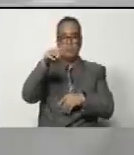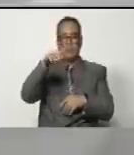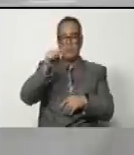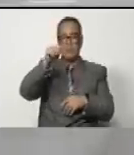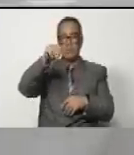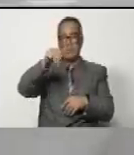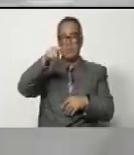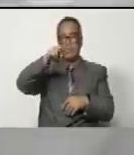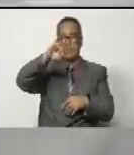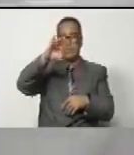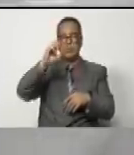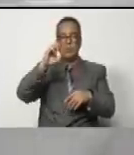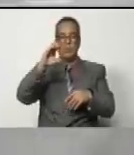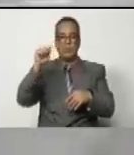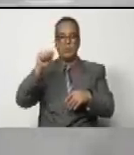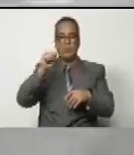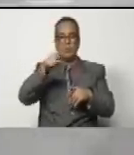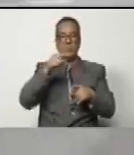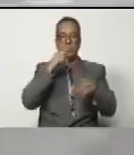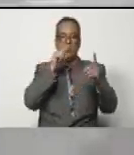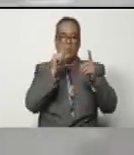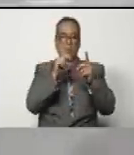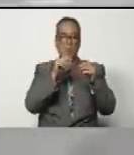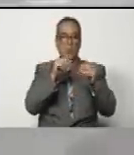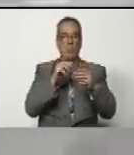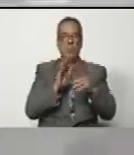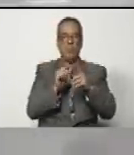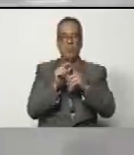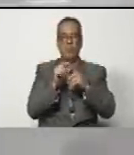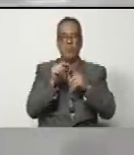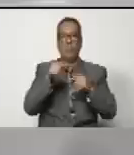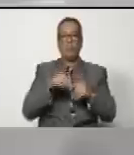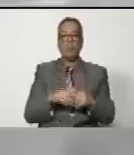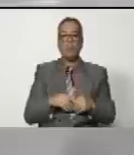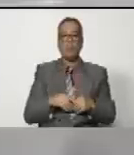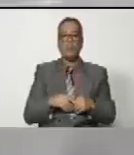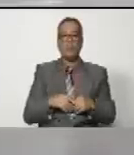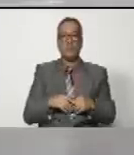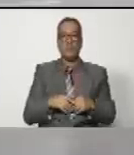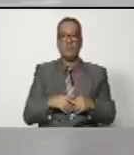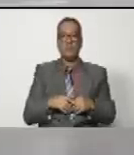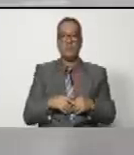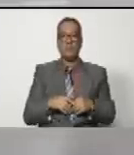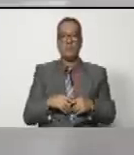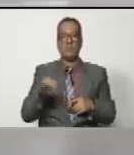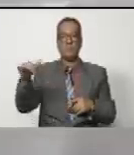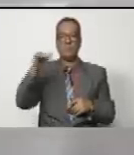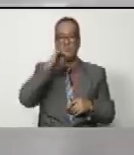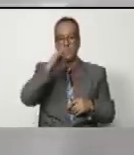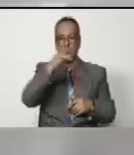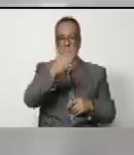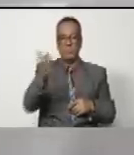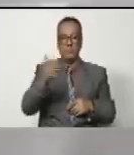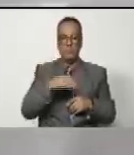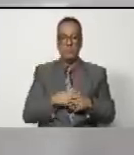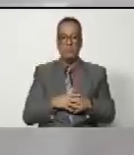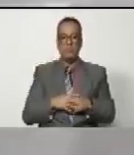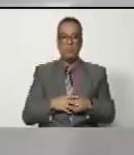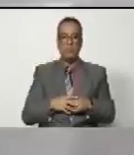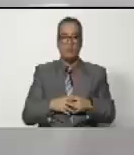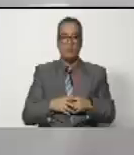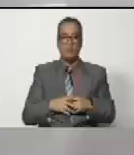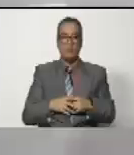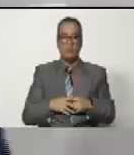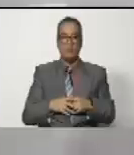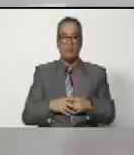Hemos pedido este derecho de palabra para informar y